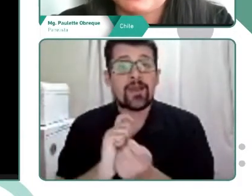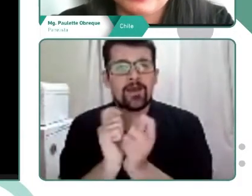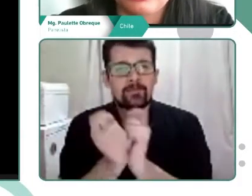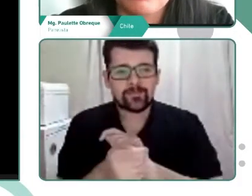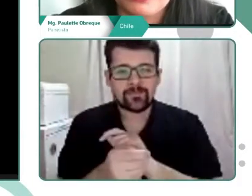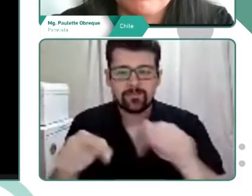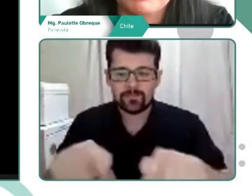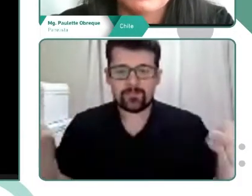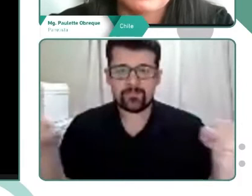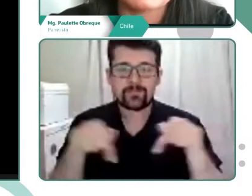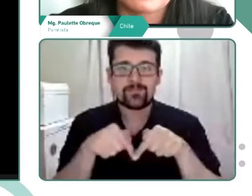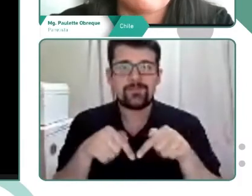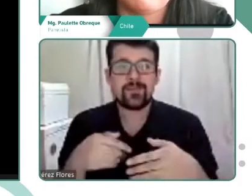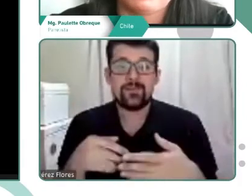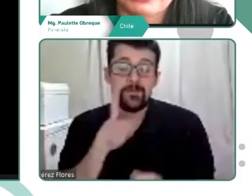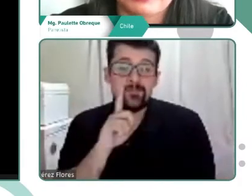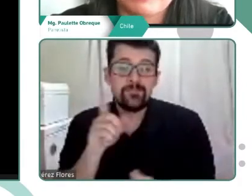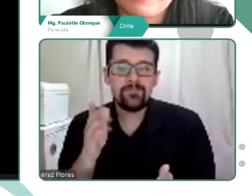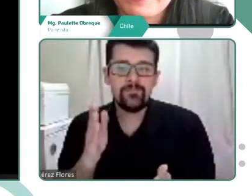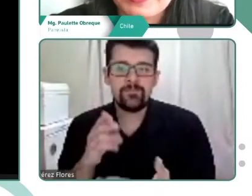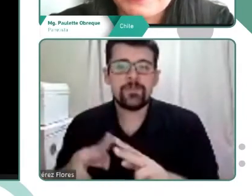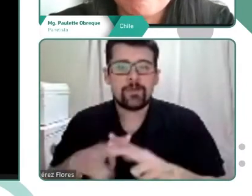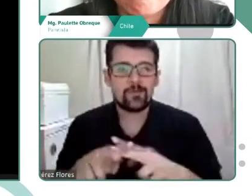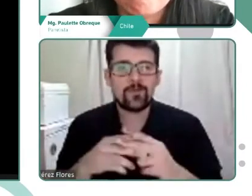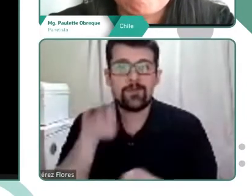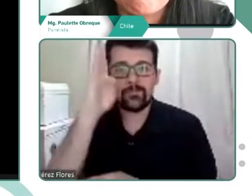eje central que nos mueve, ¿verdad?, que es la biblioteca.